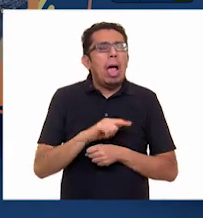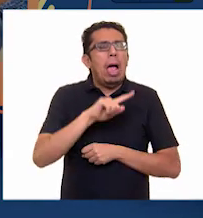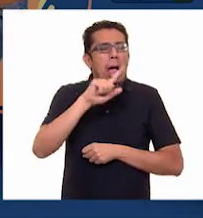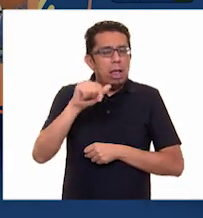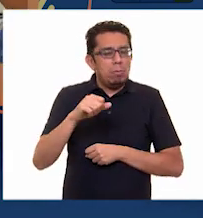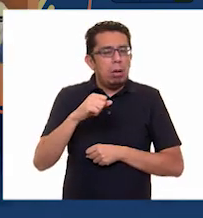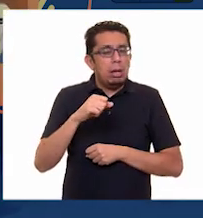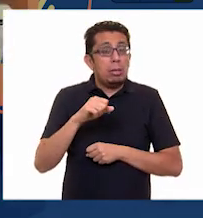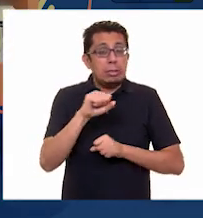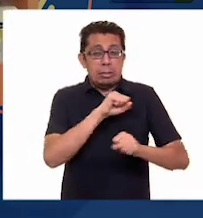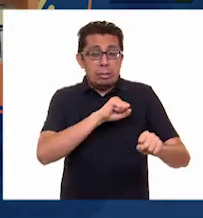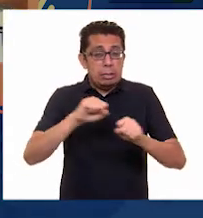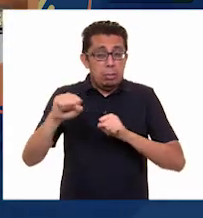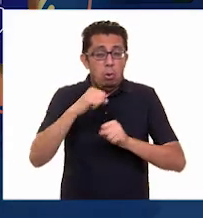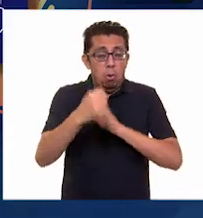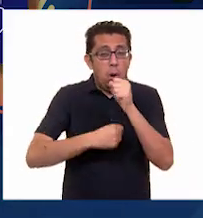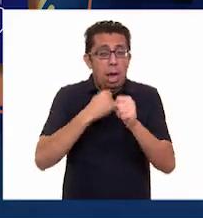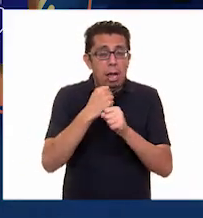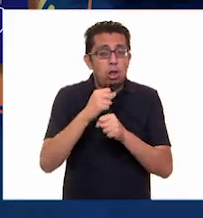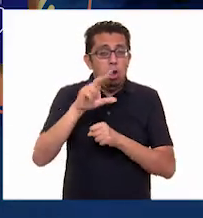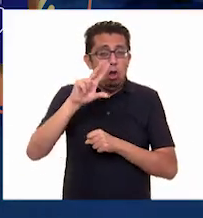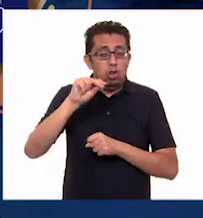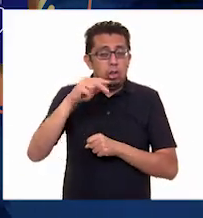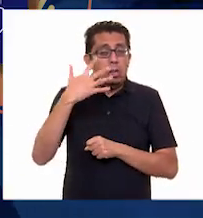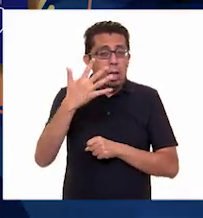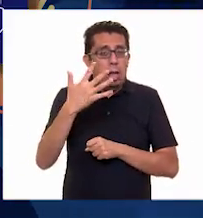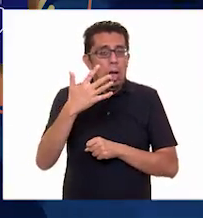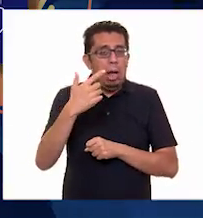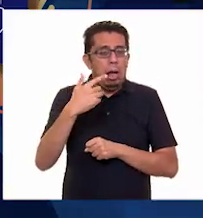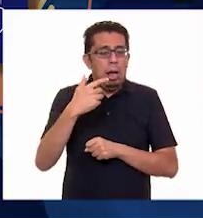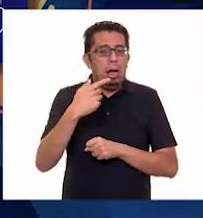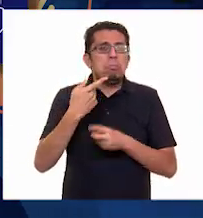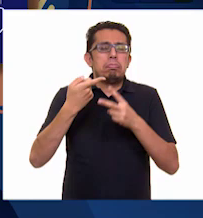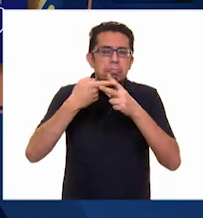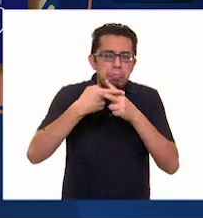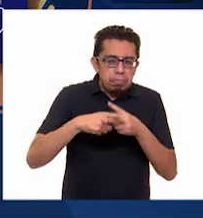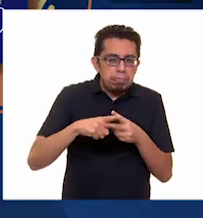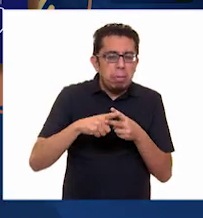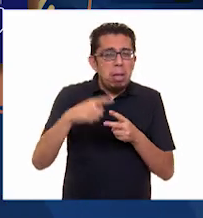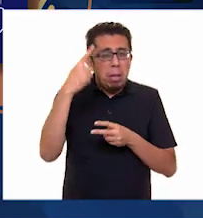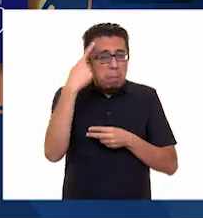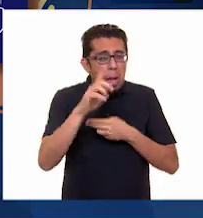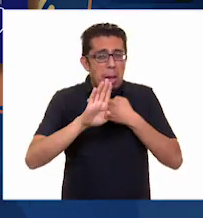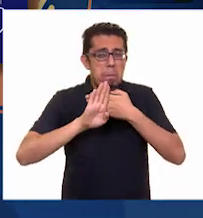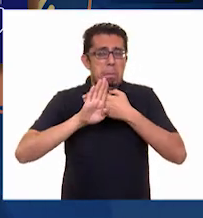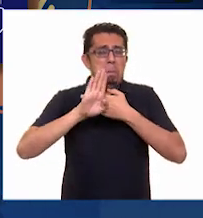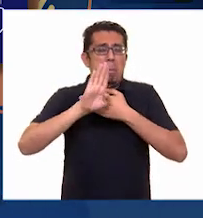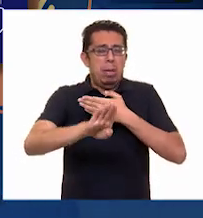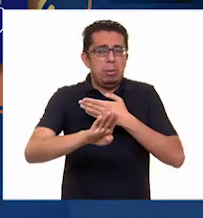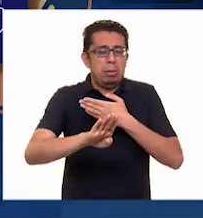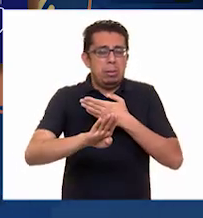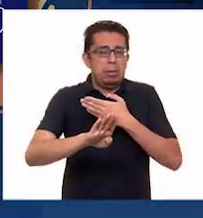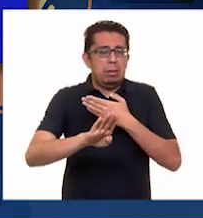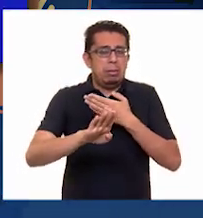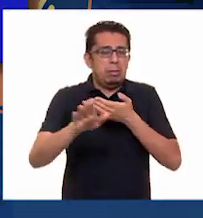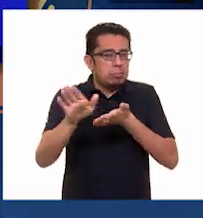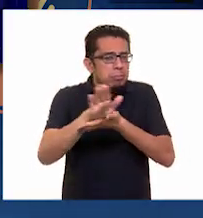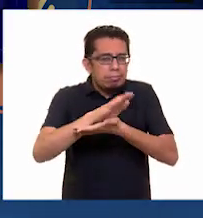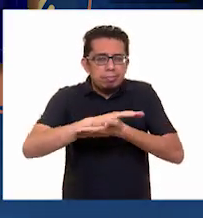sismos de 1985 y venimos funcionando para tratar de prevenir los desastres.